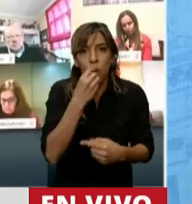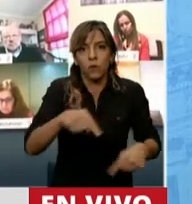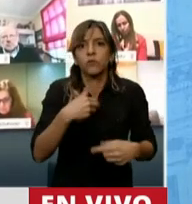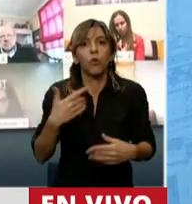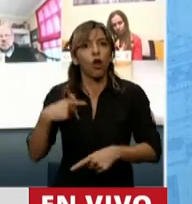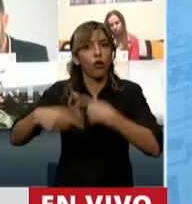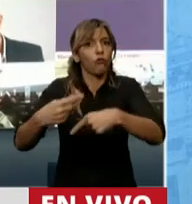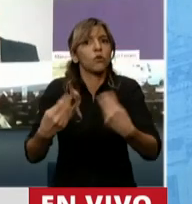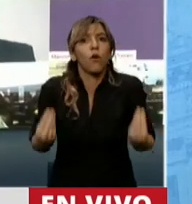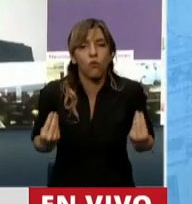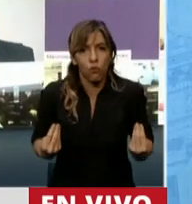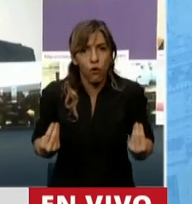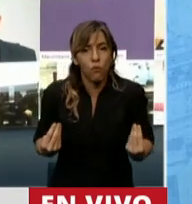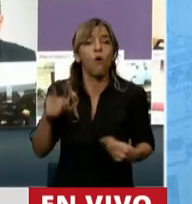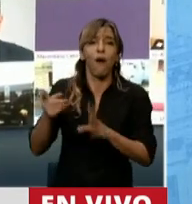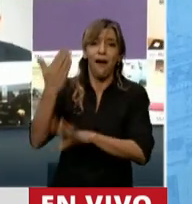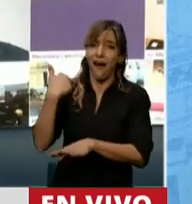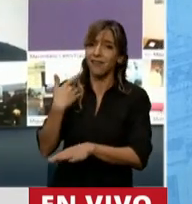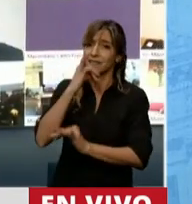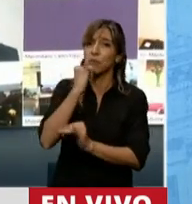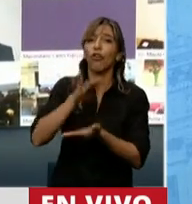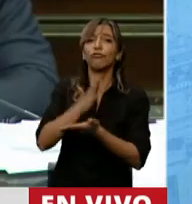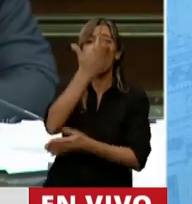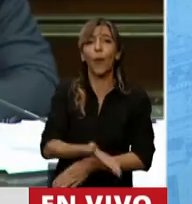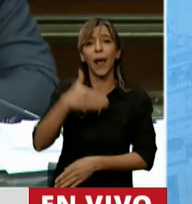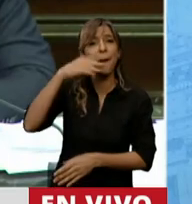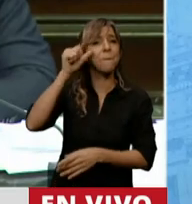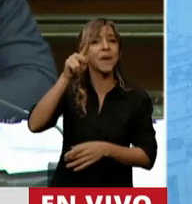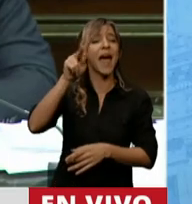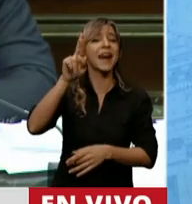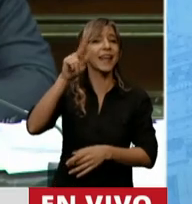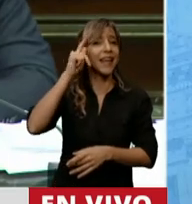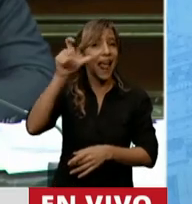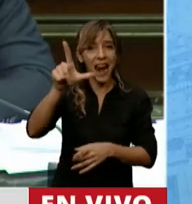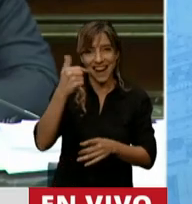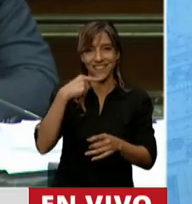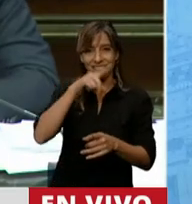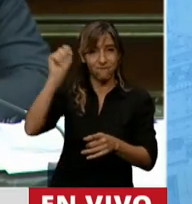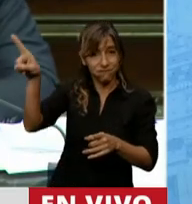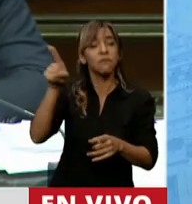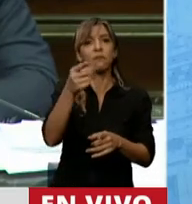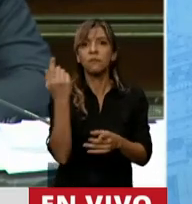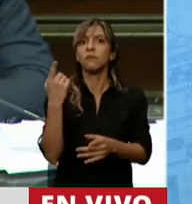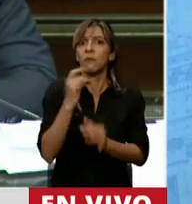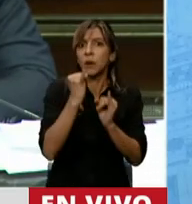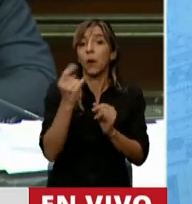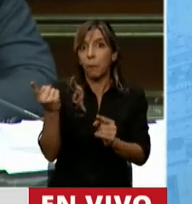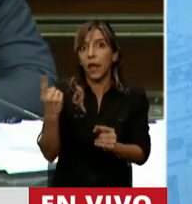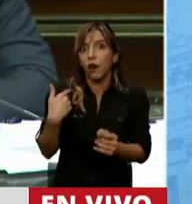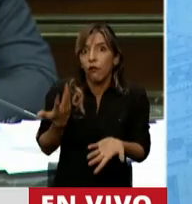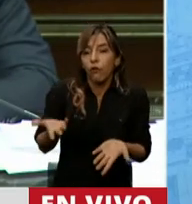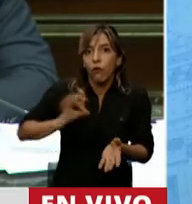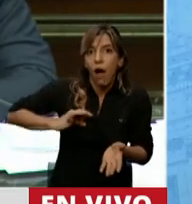Merkel y creo que también sabe del esfuerzo que ella realiza hace décadas, hace muchos años, para generar un desarrollo que sea real,